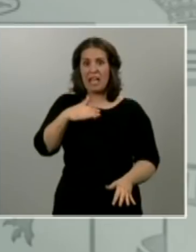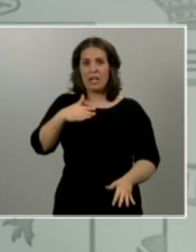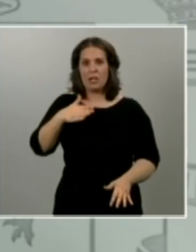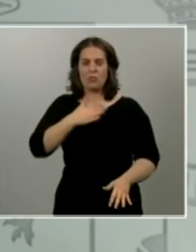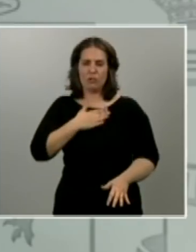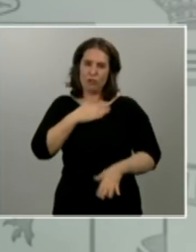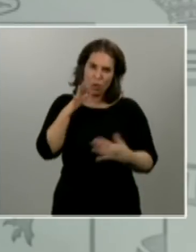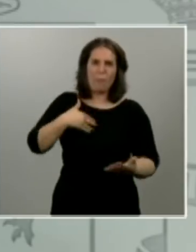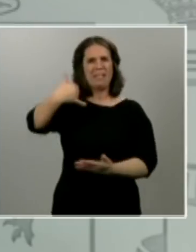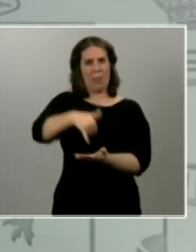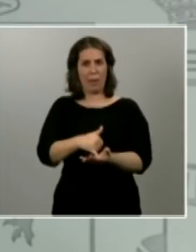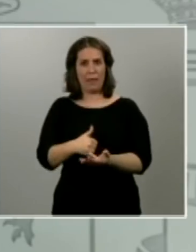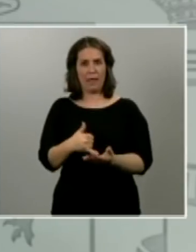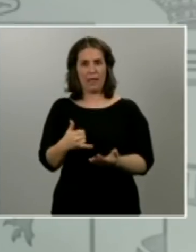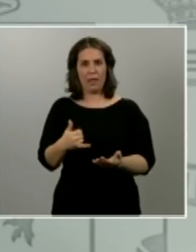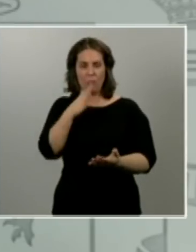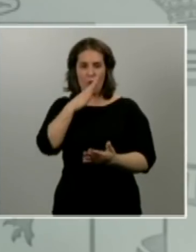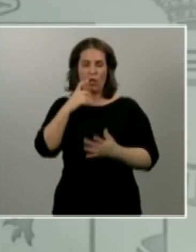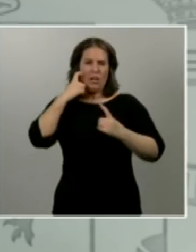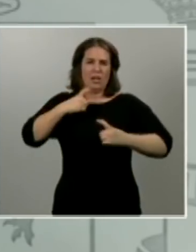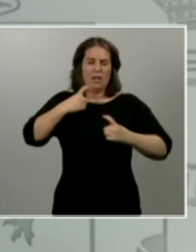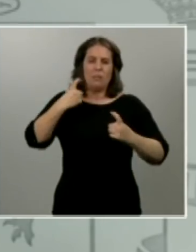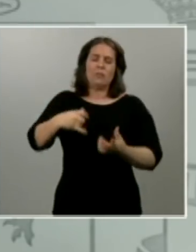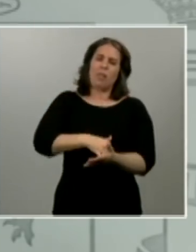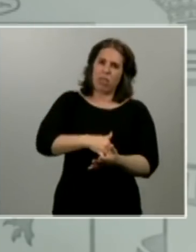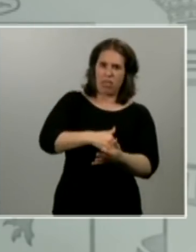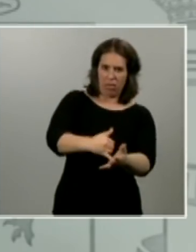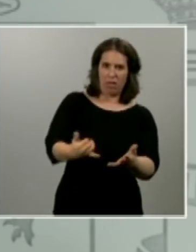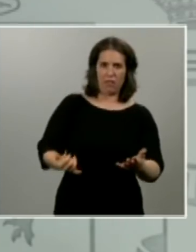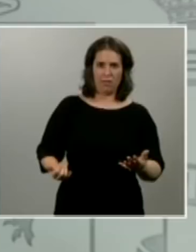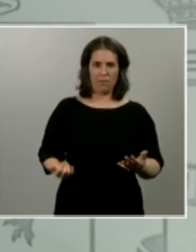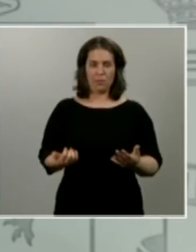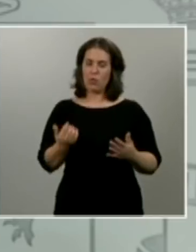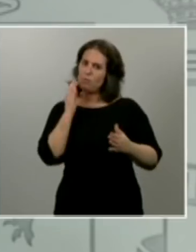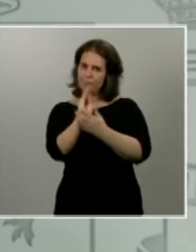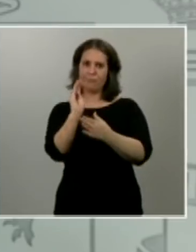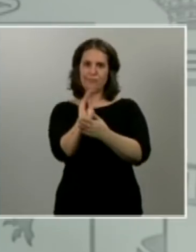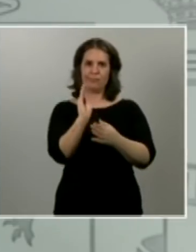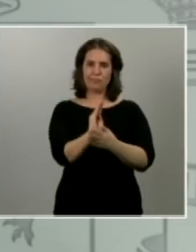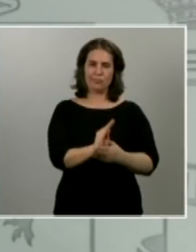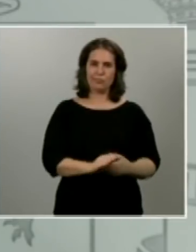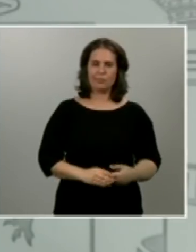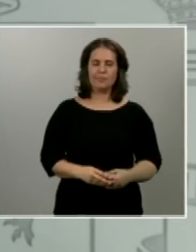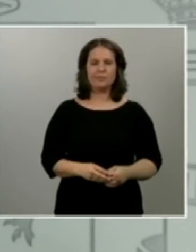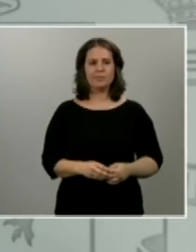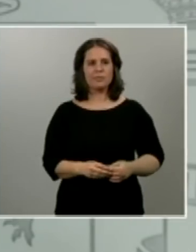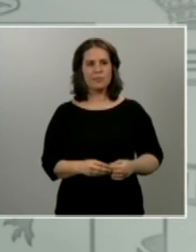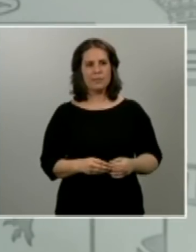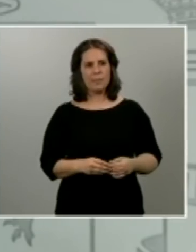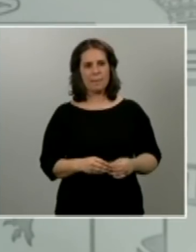debilitadas y nuestras fuerzas están, en consecuencia, más mermadas. Y una vez alcanzado